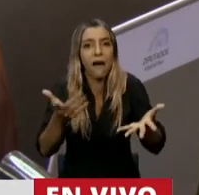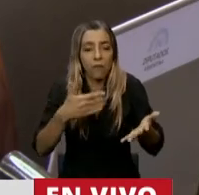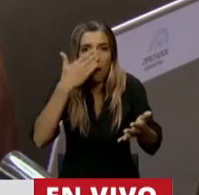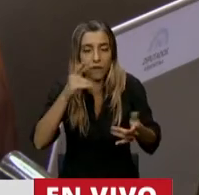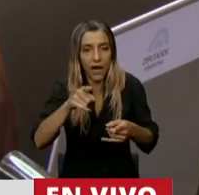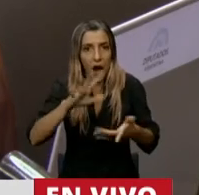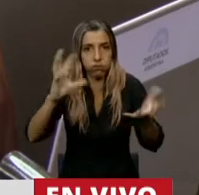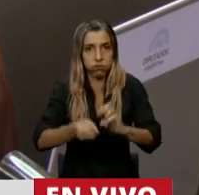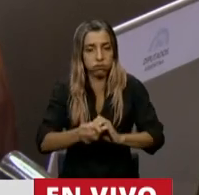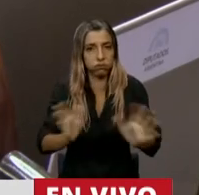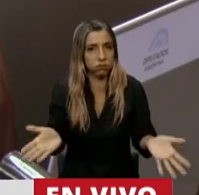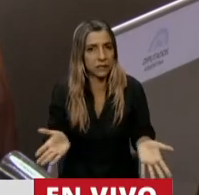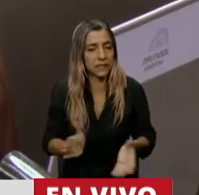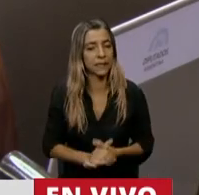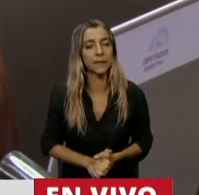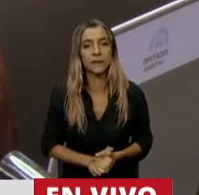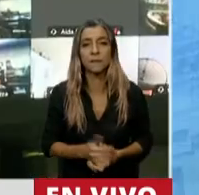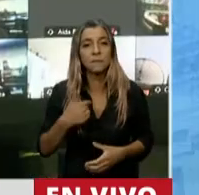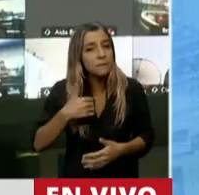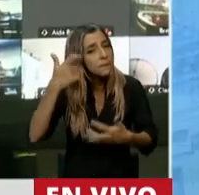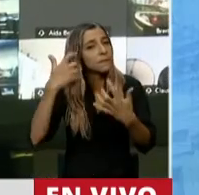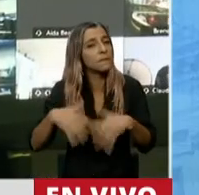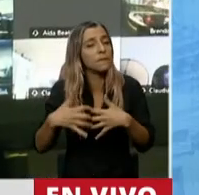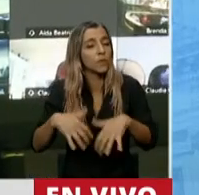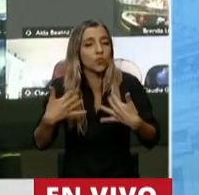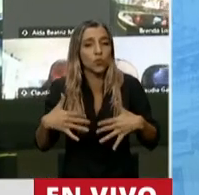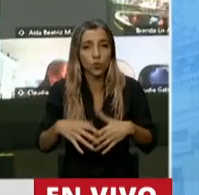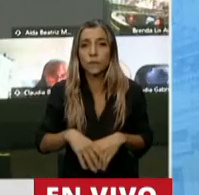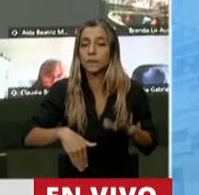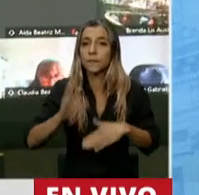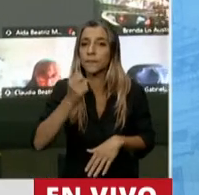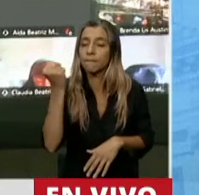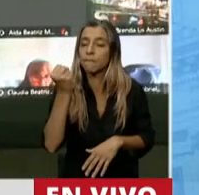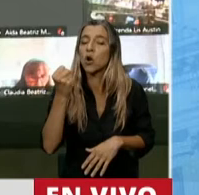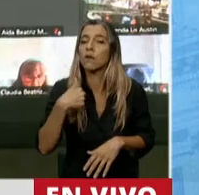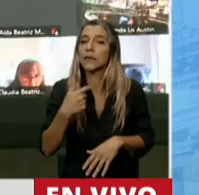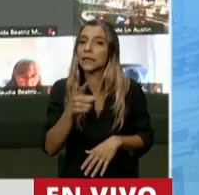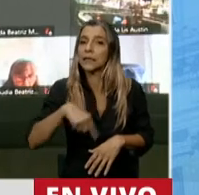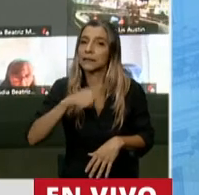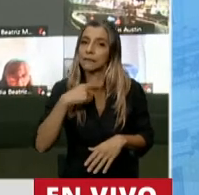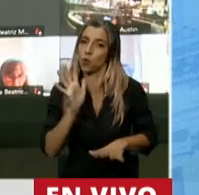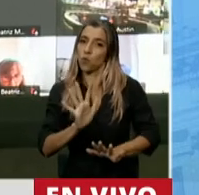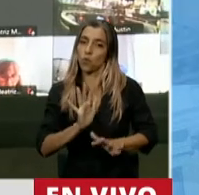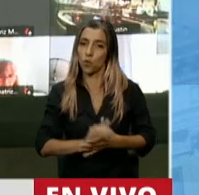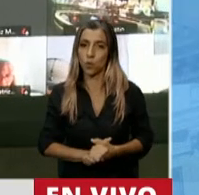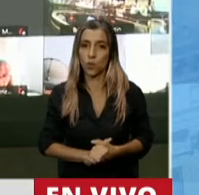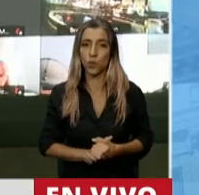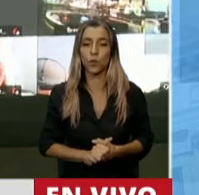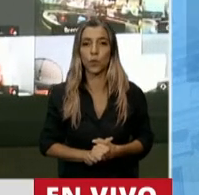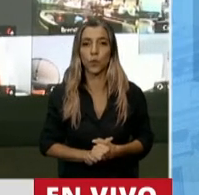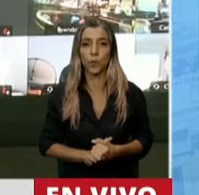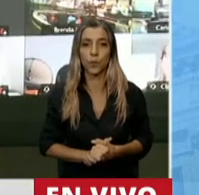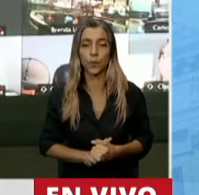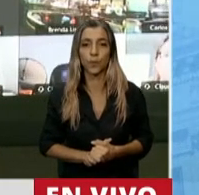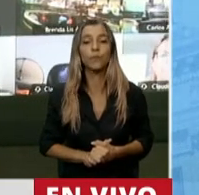Yo reflexiones tendría muchísimas, pero me parece que la prudencia es la que tiene que estar a la orden del día. que diría es lo que